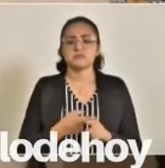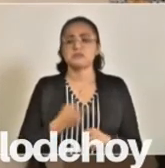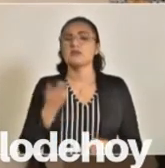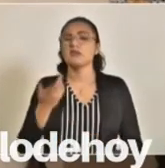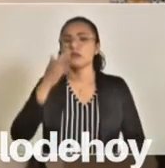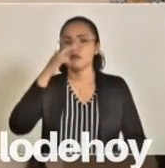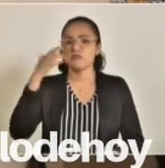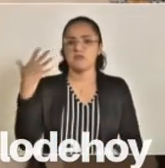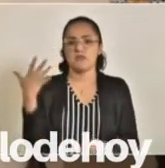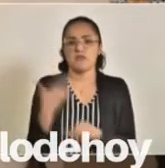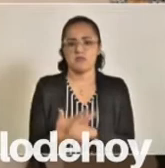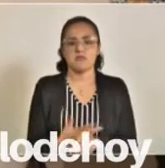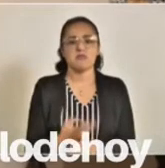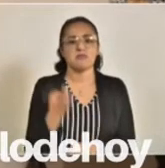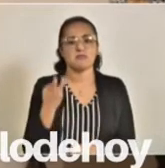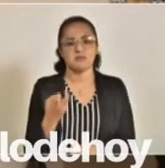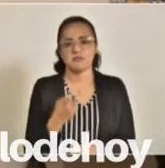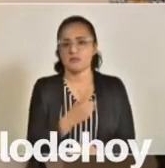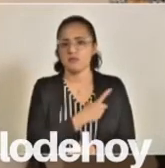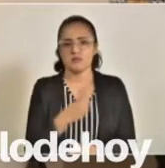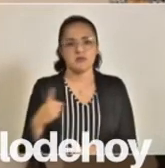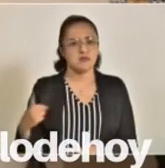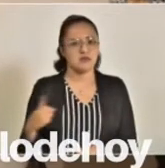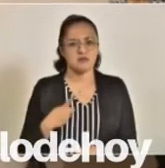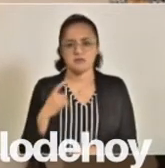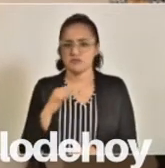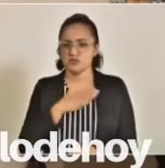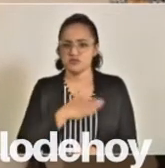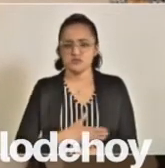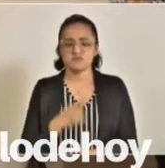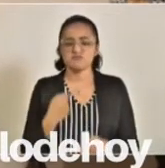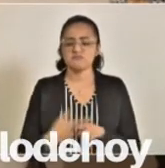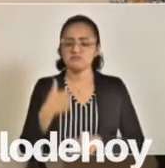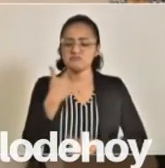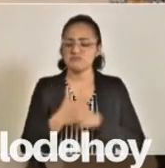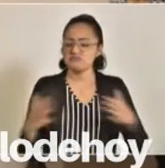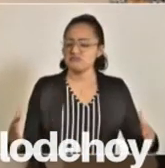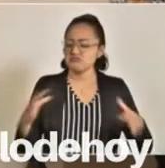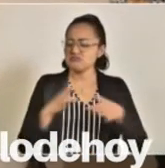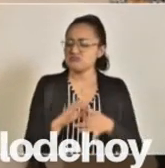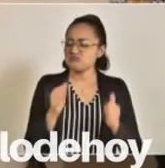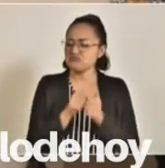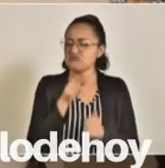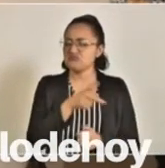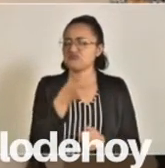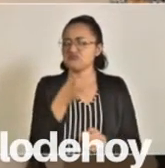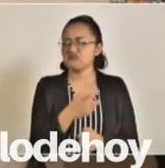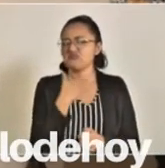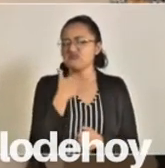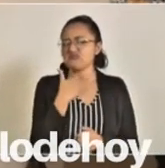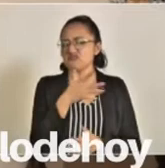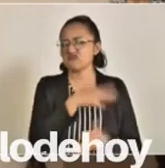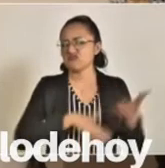responsabilidad de quienes participaron en esos hechos